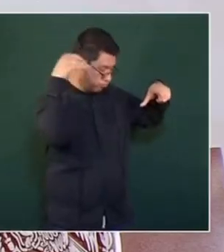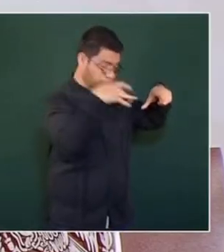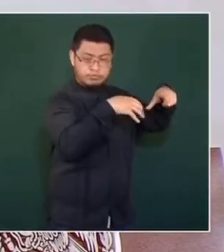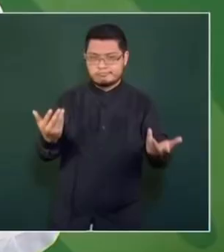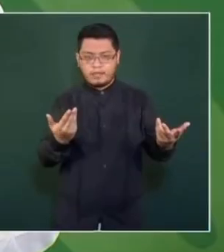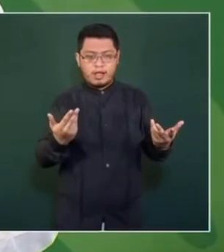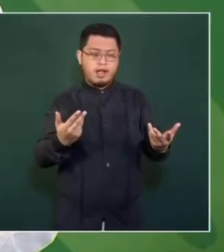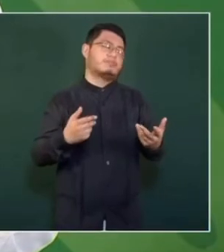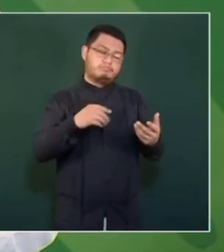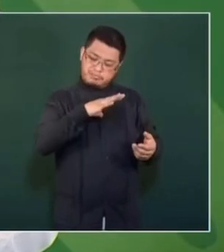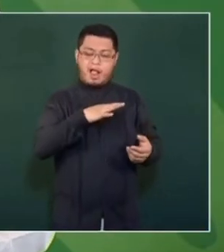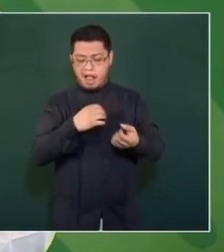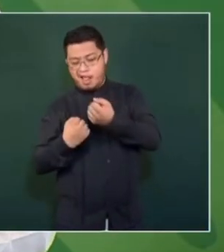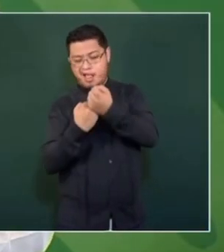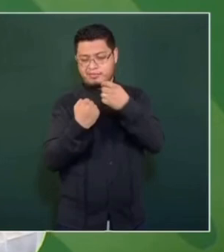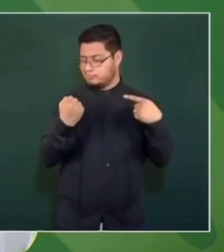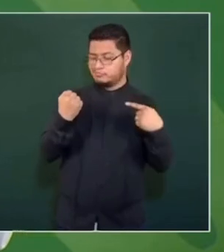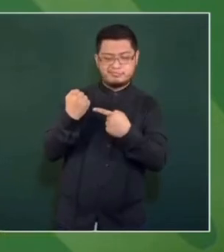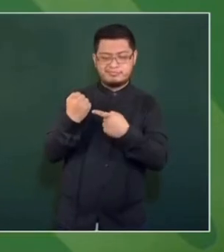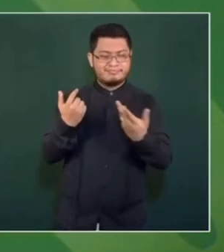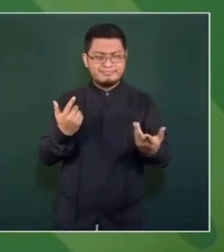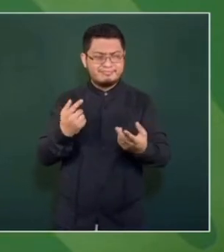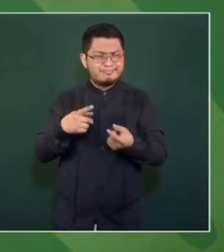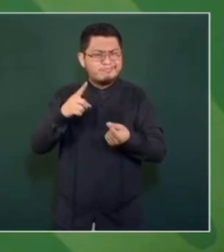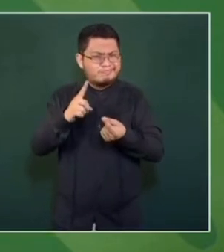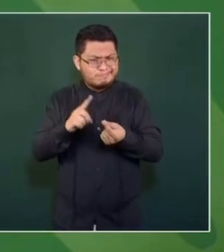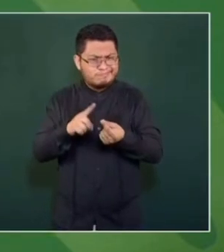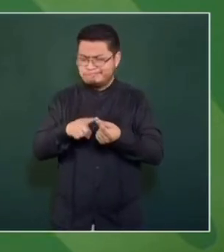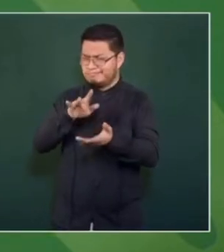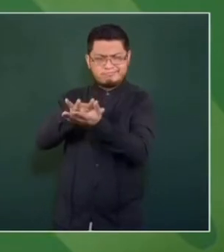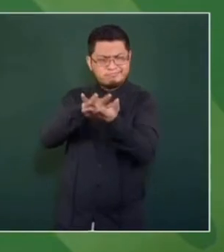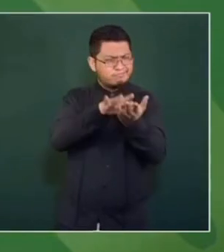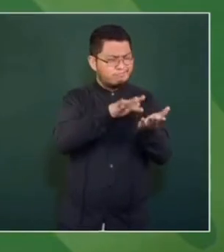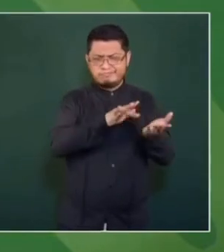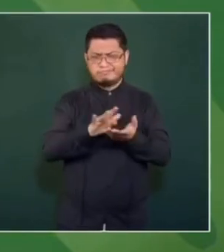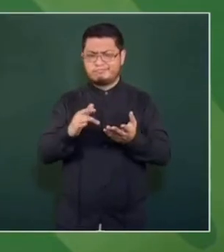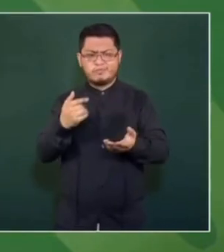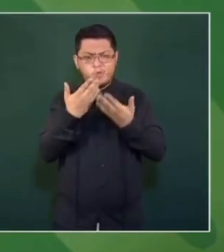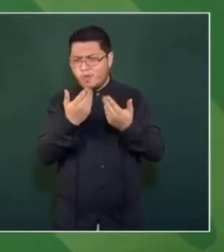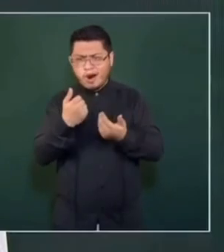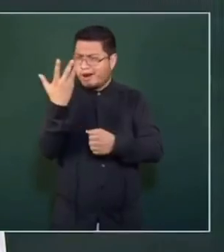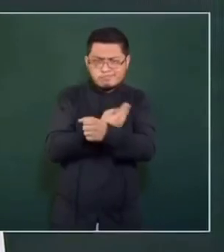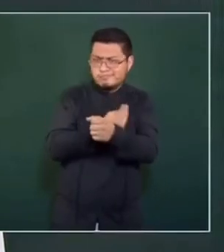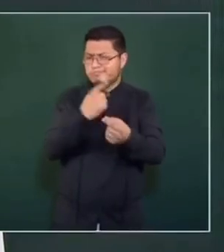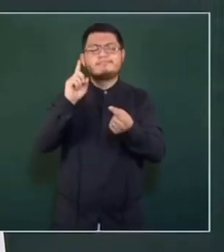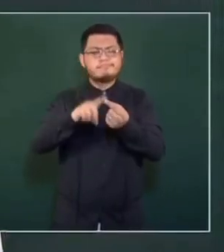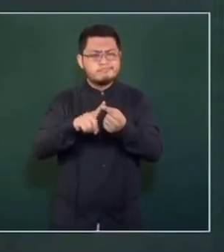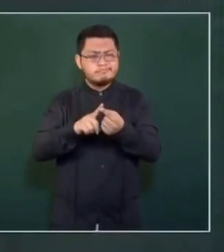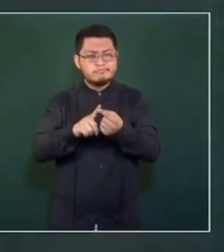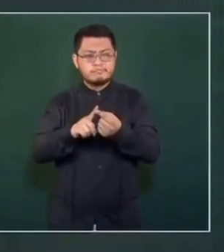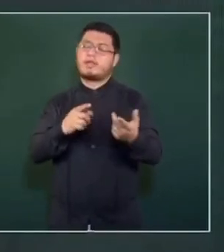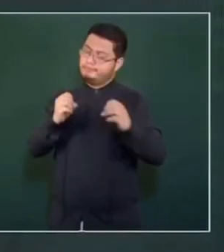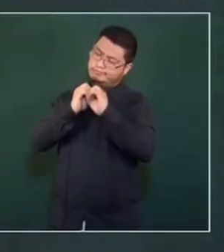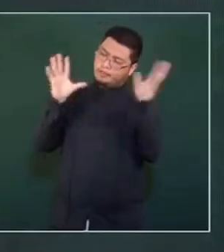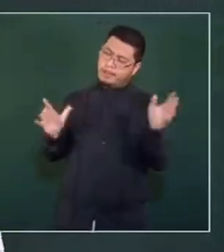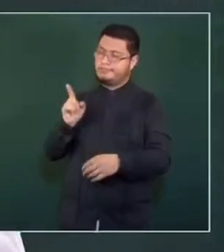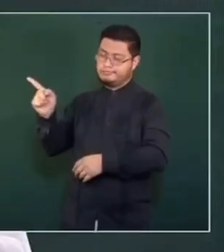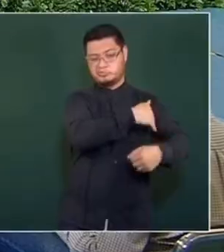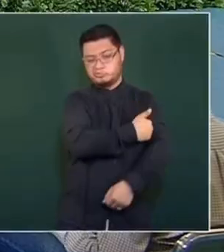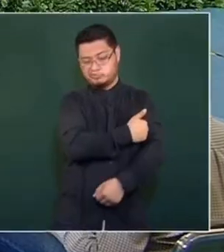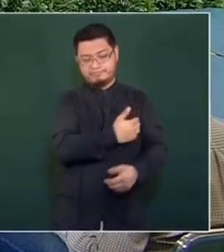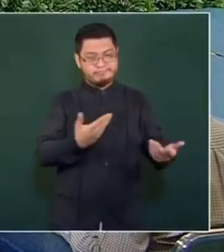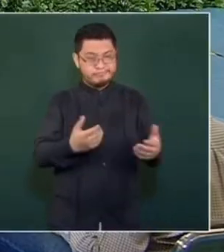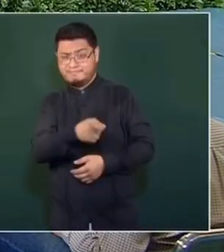tiene que haber un refuerzo. ¿Y quién es el que apoya cuando no produce? Pues las plantas de la Comisión Federal de